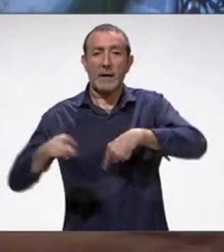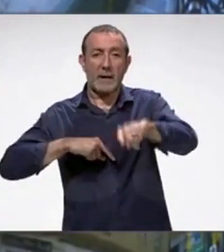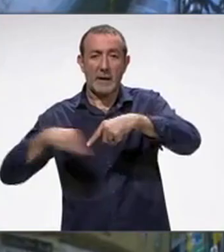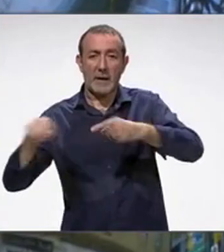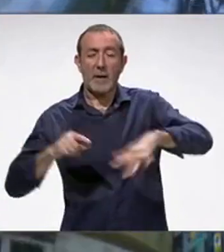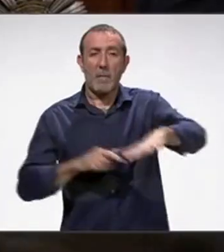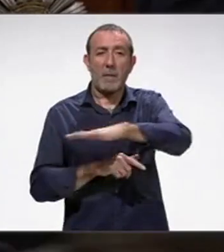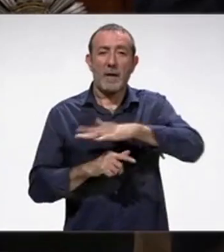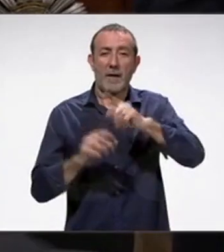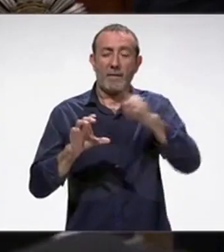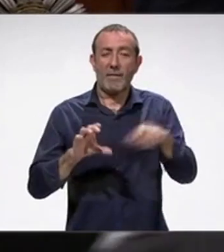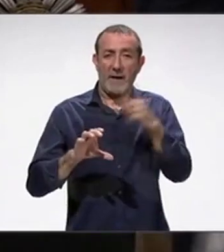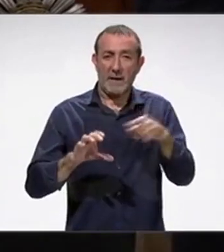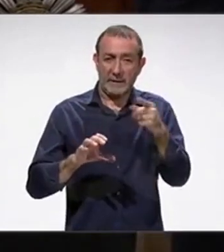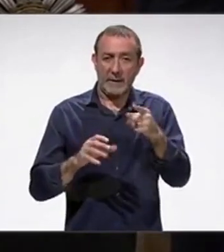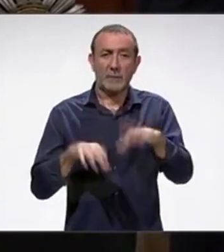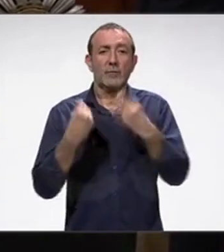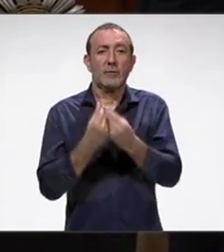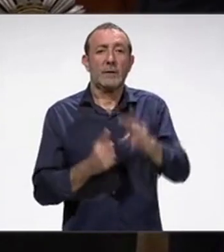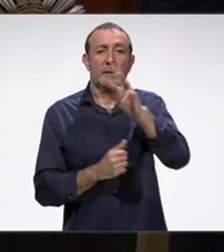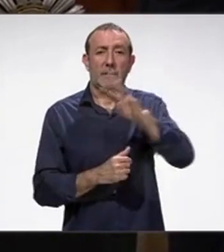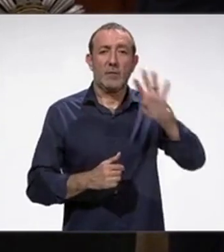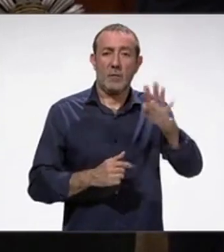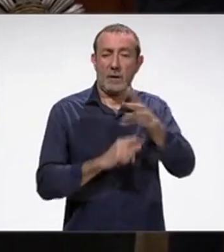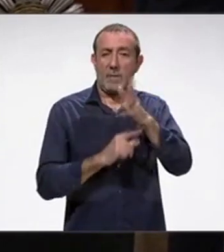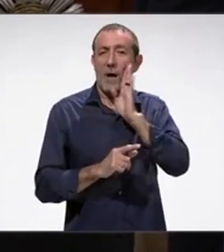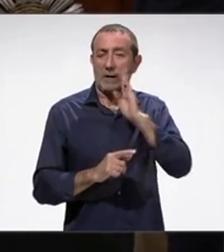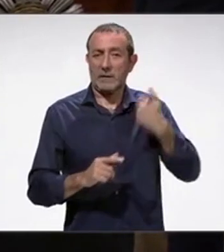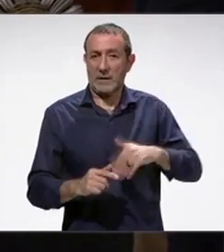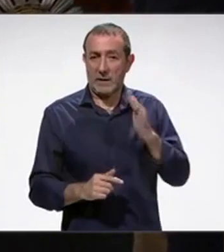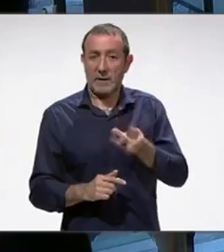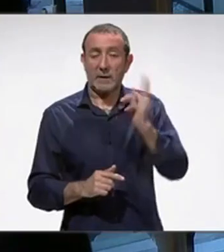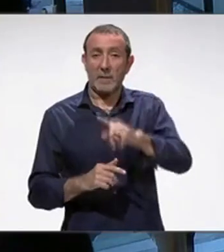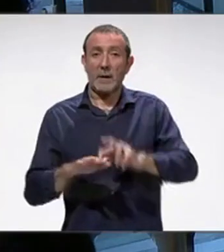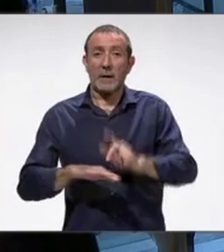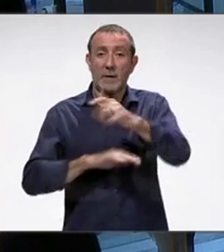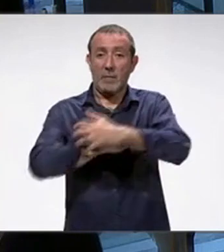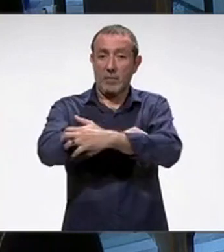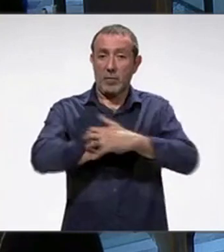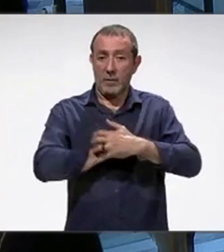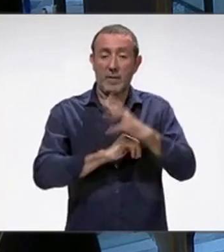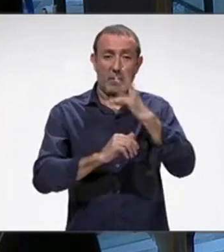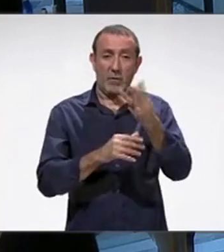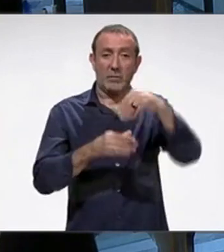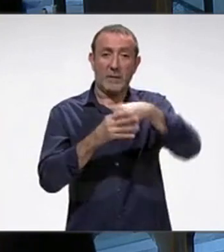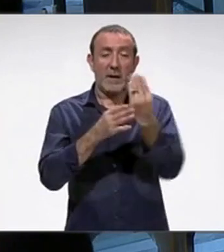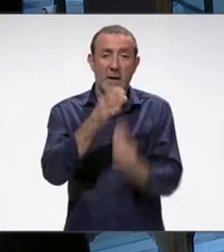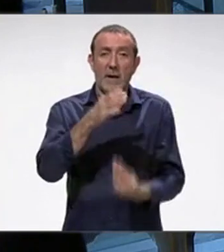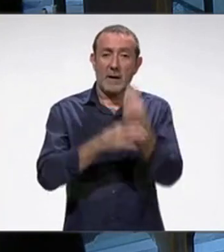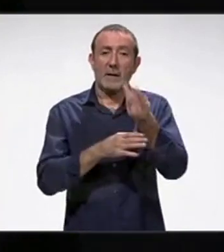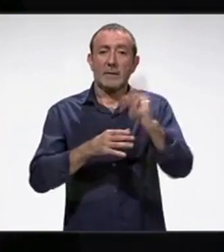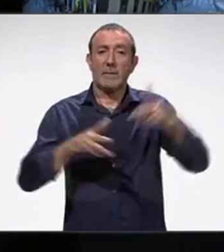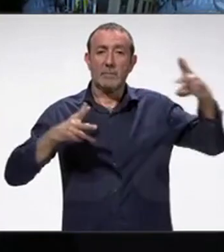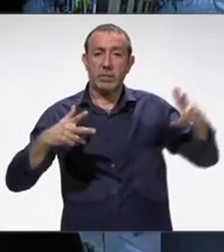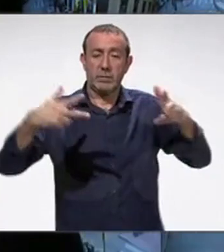Plaza de Félix Saez, que se suman a las 34 ya operativas. Además, en la Tribuna de los Pobres, debido a la instalación del ascensor, se colocarán